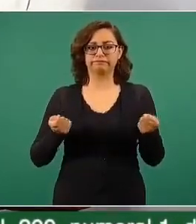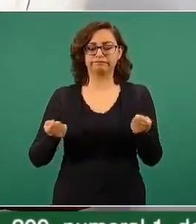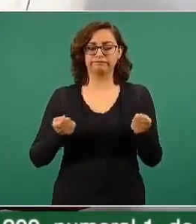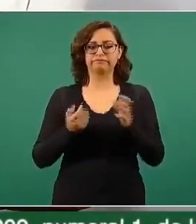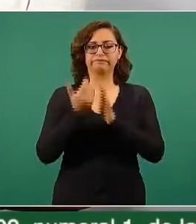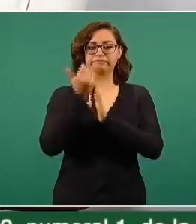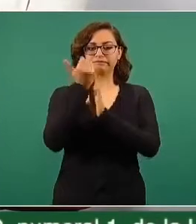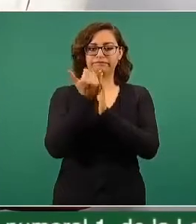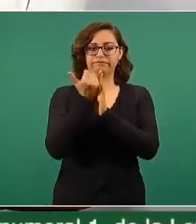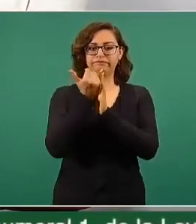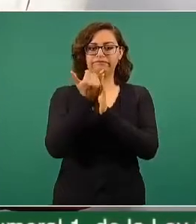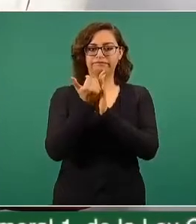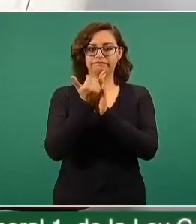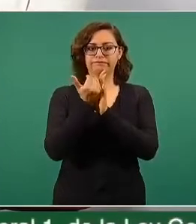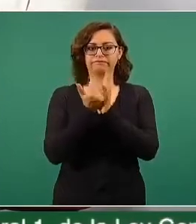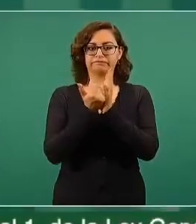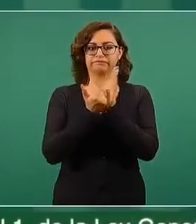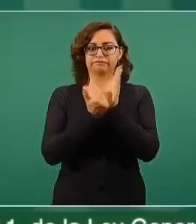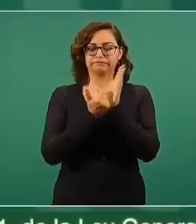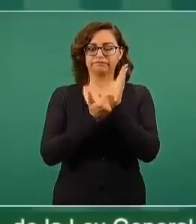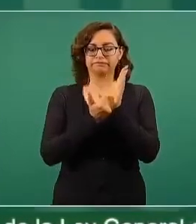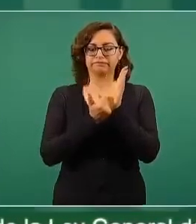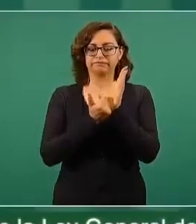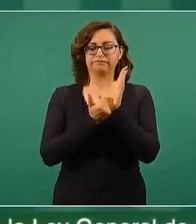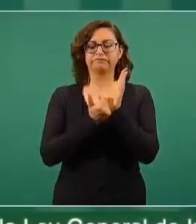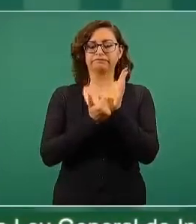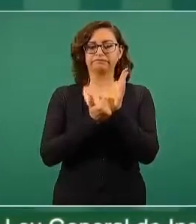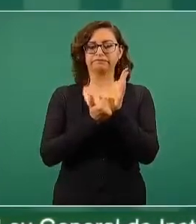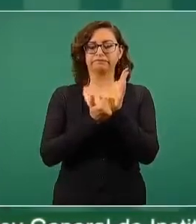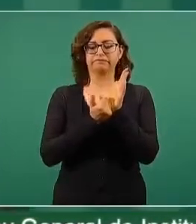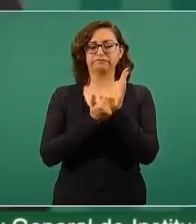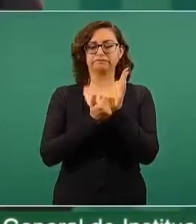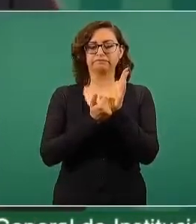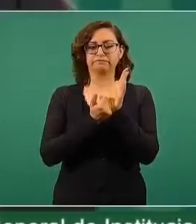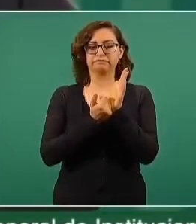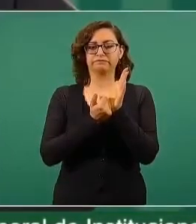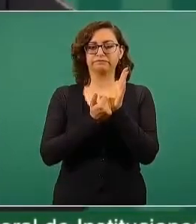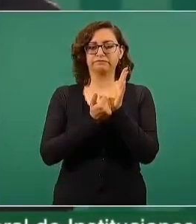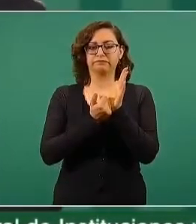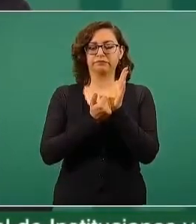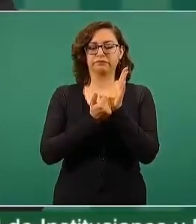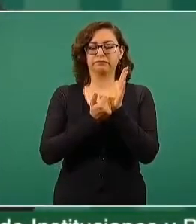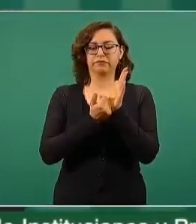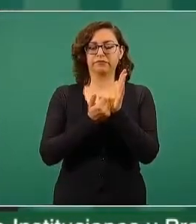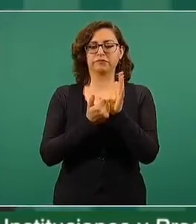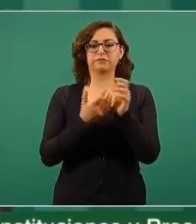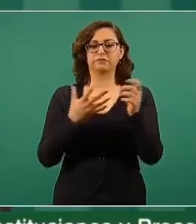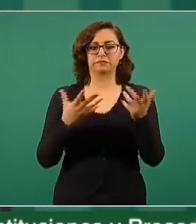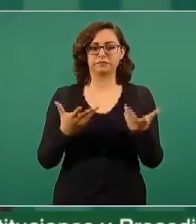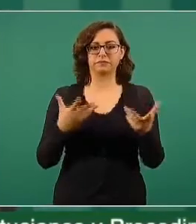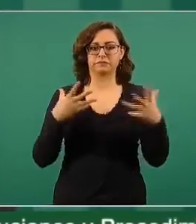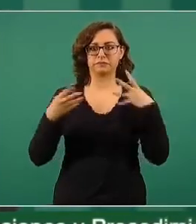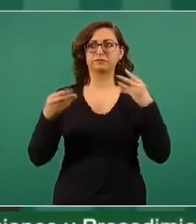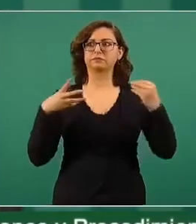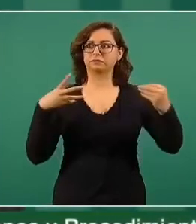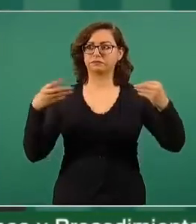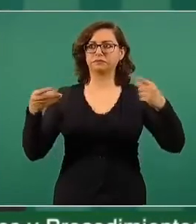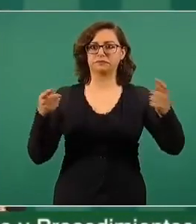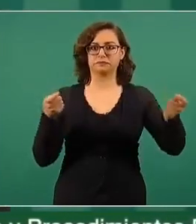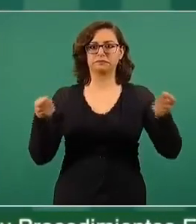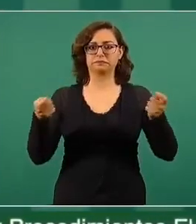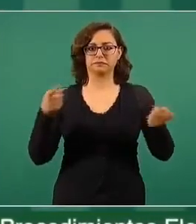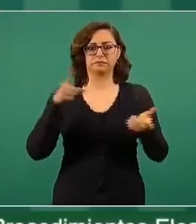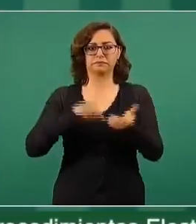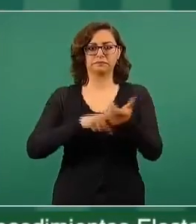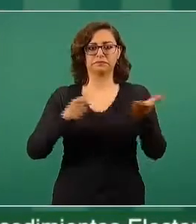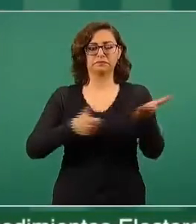la pandemia en la Ciudad de México.